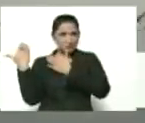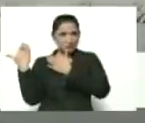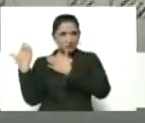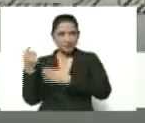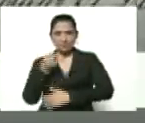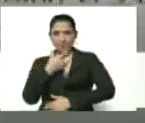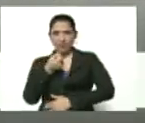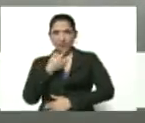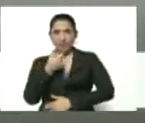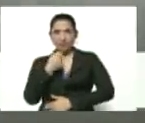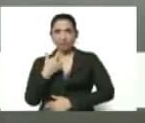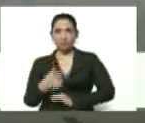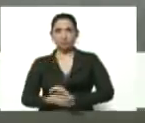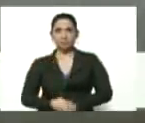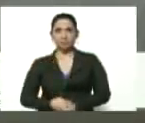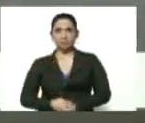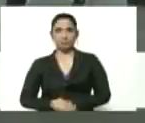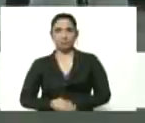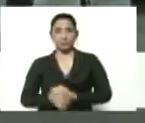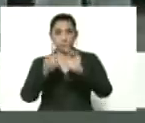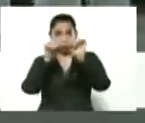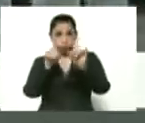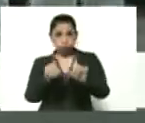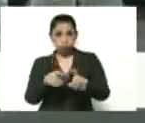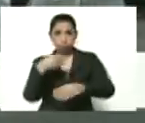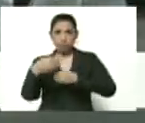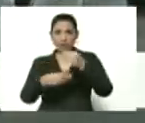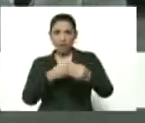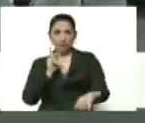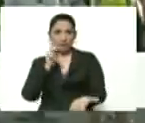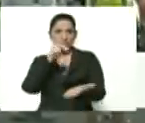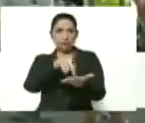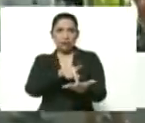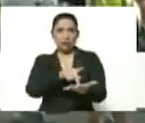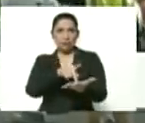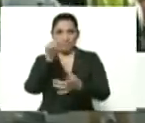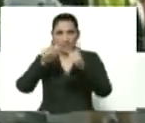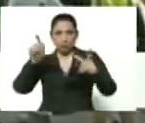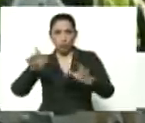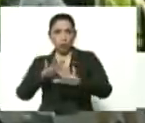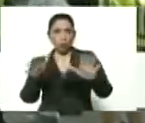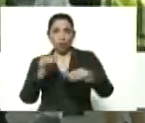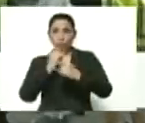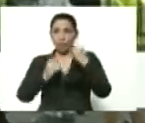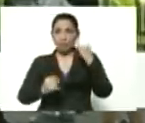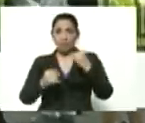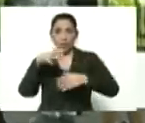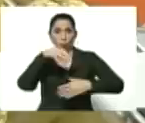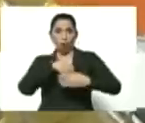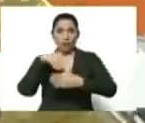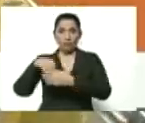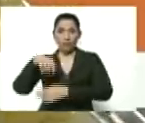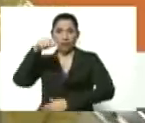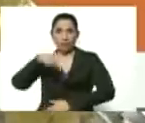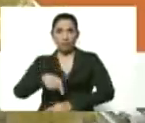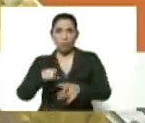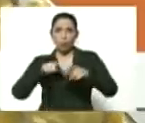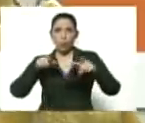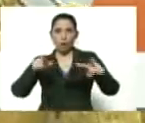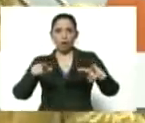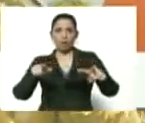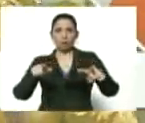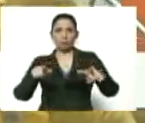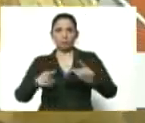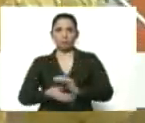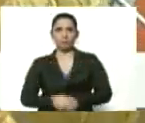medicinas los techs se le hace el tech al llegar cuando termina la cuarentena aquí en el lugar que